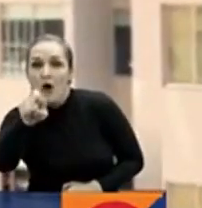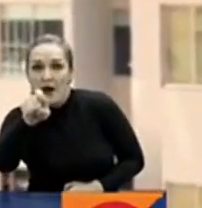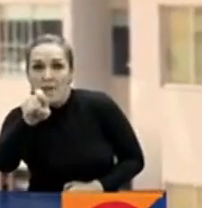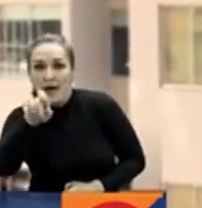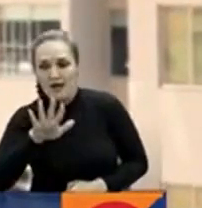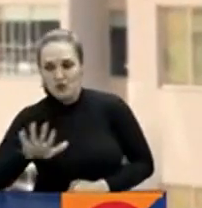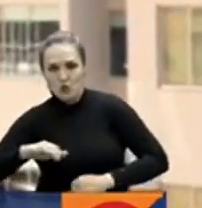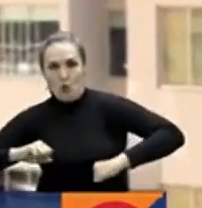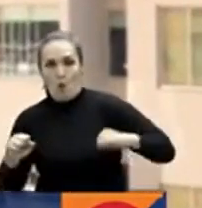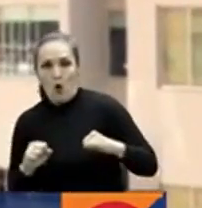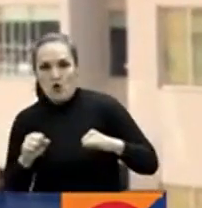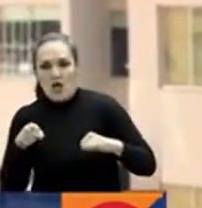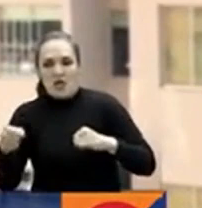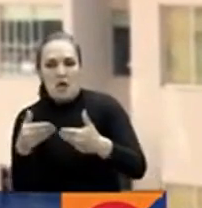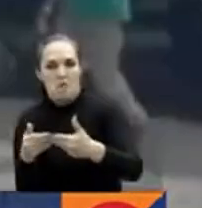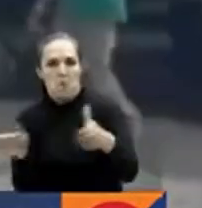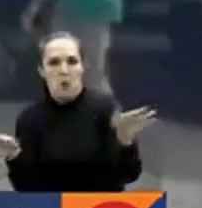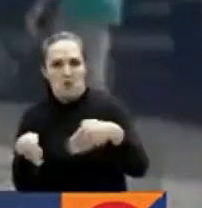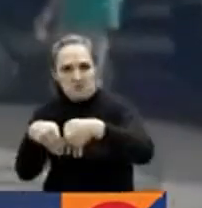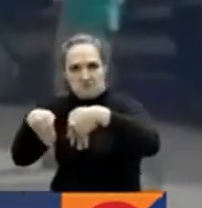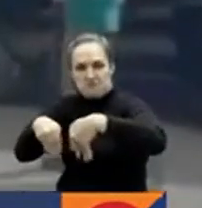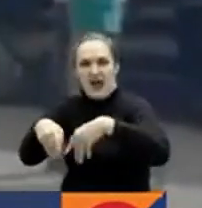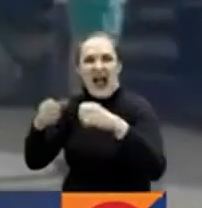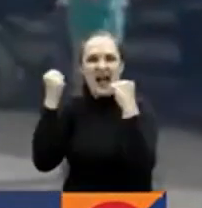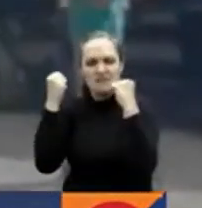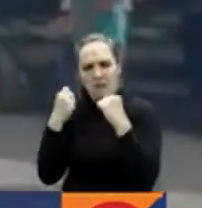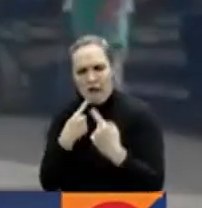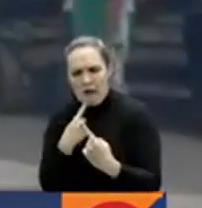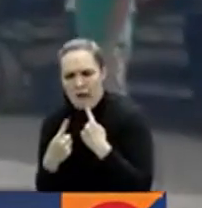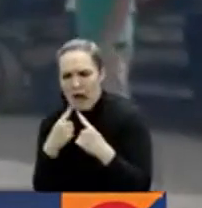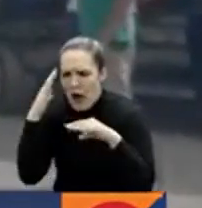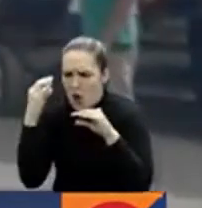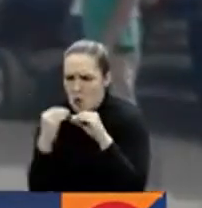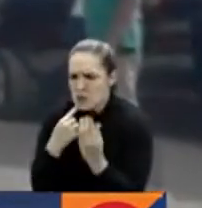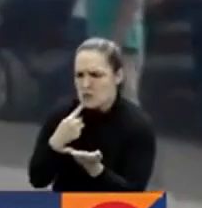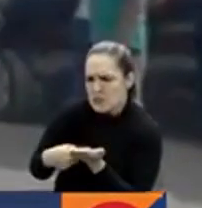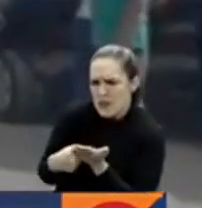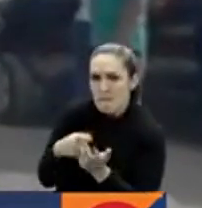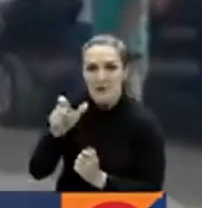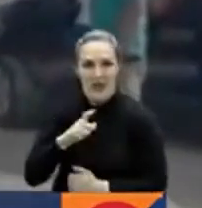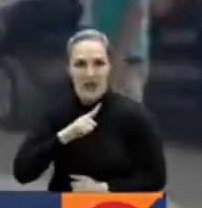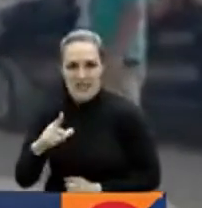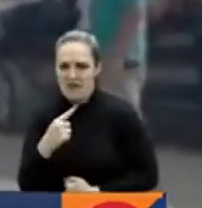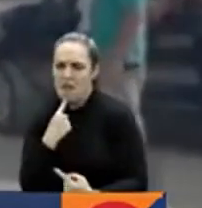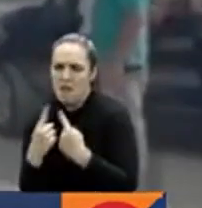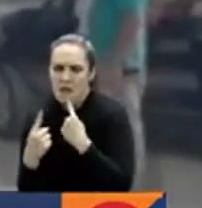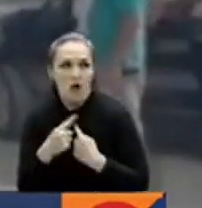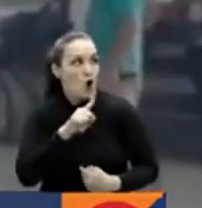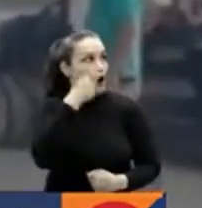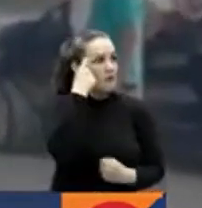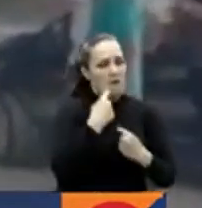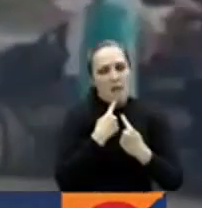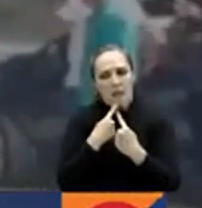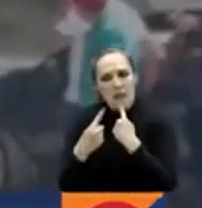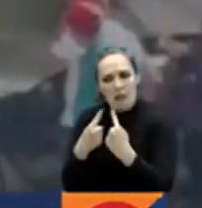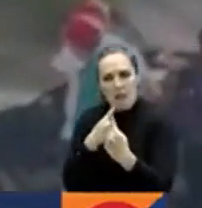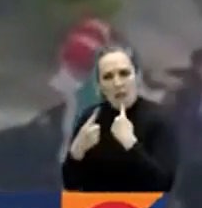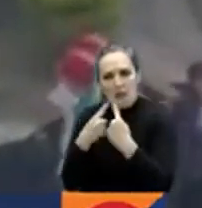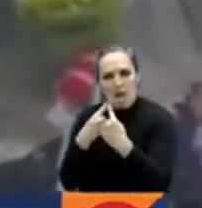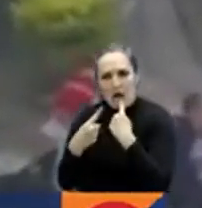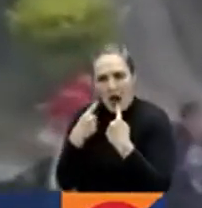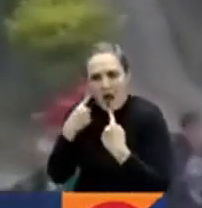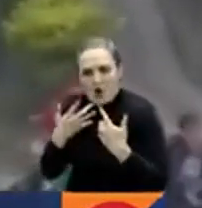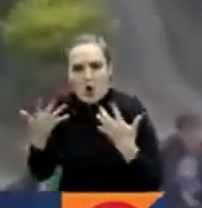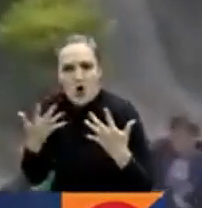Bogotá. Esto después de que se llegara a algún tipo de acuerdo con los voceros del gobierno nacional que envió el país a